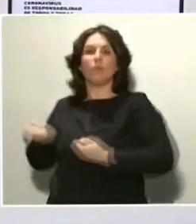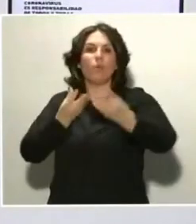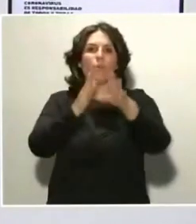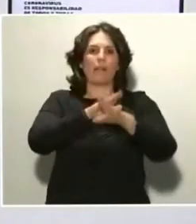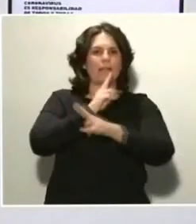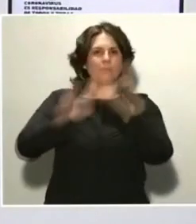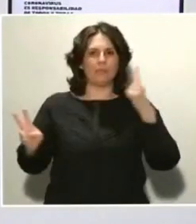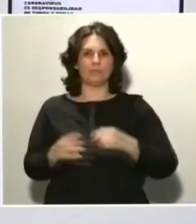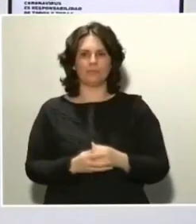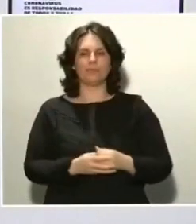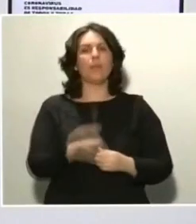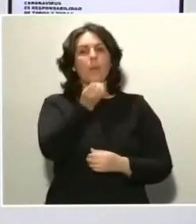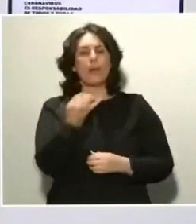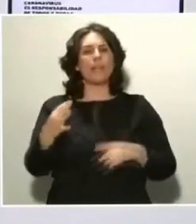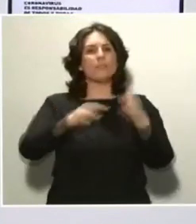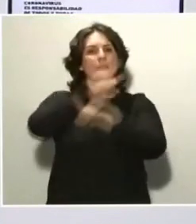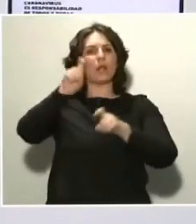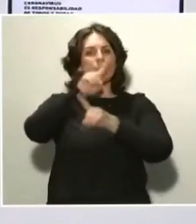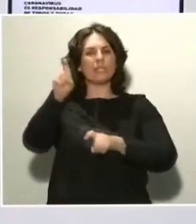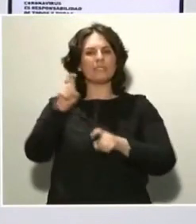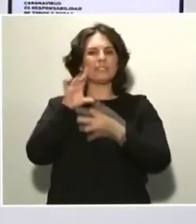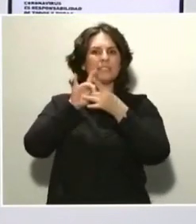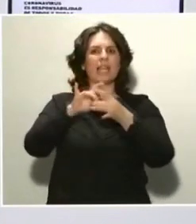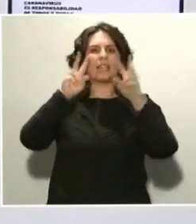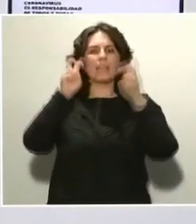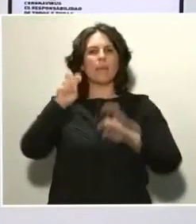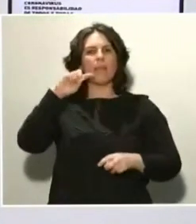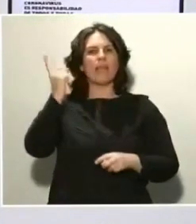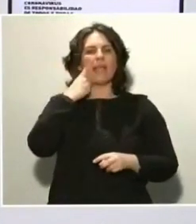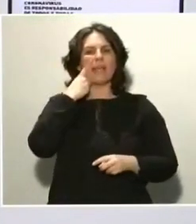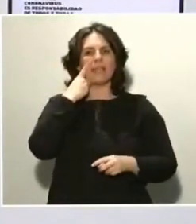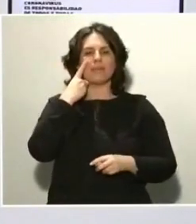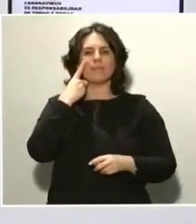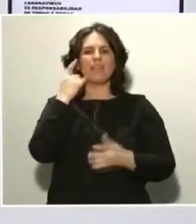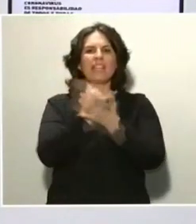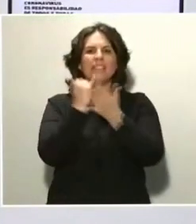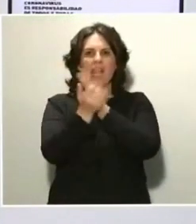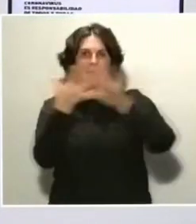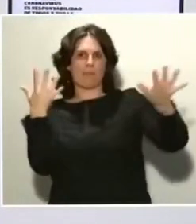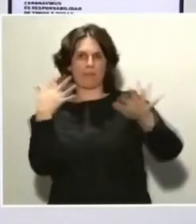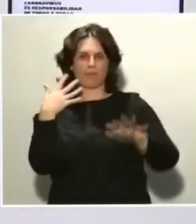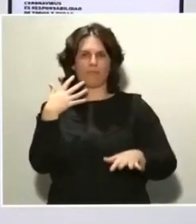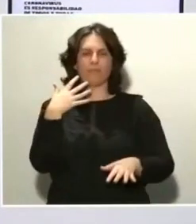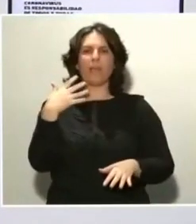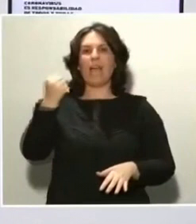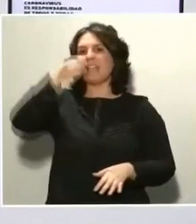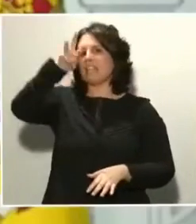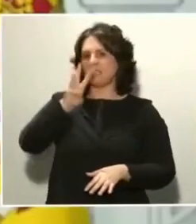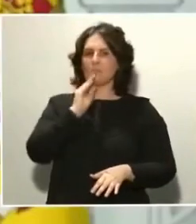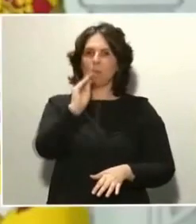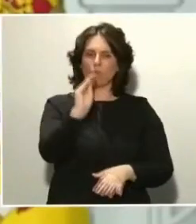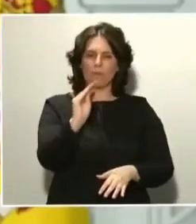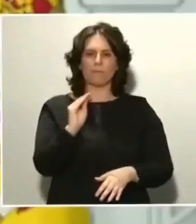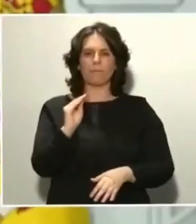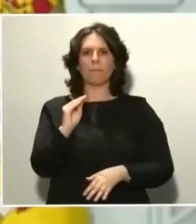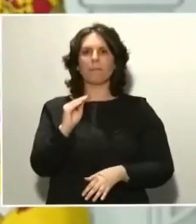Hay varias preguntas relacionadas con los test rápidos. Ministro Illa pregunta desde Antena 3 cuándo se van a empezar a hacer estos